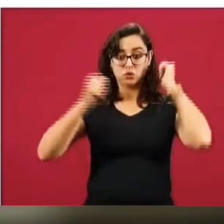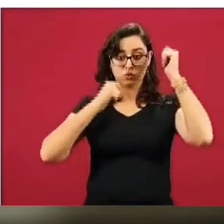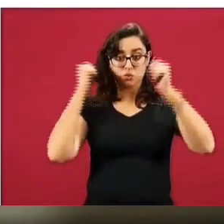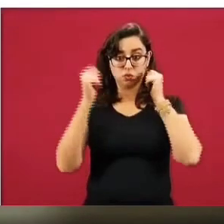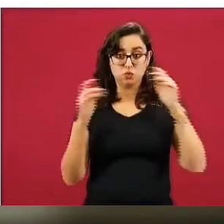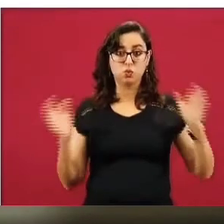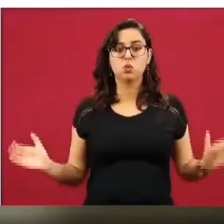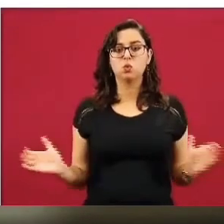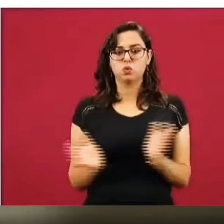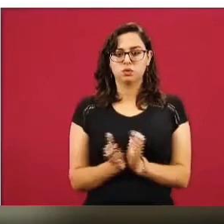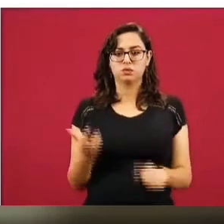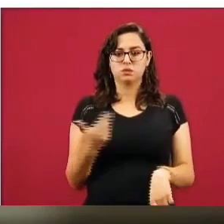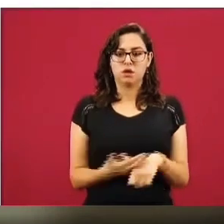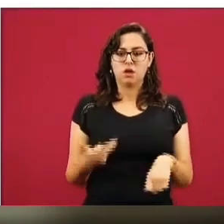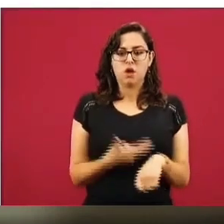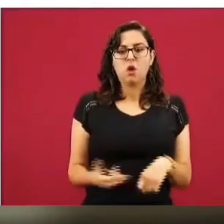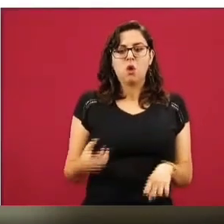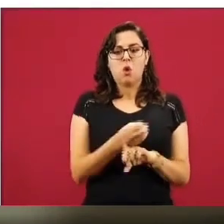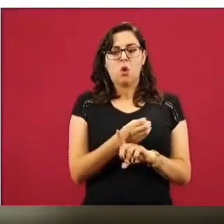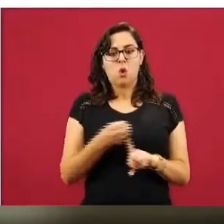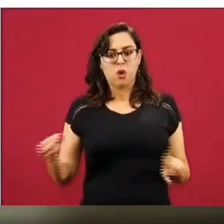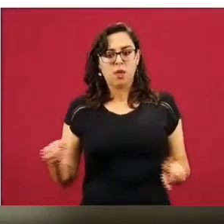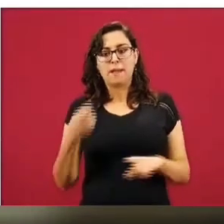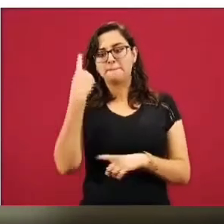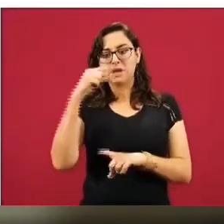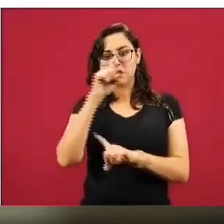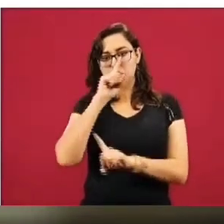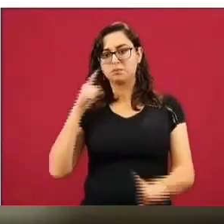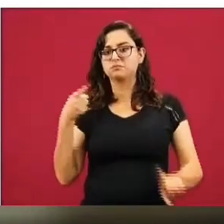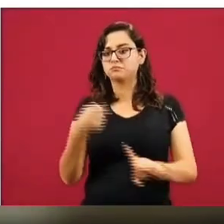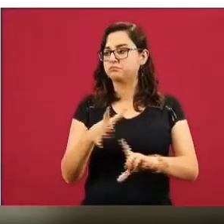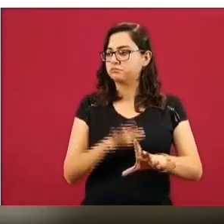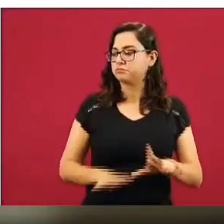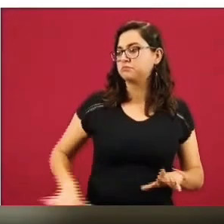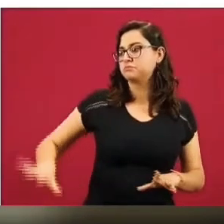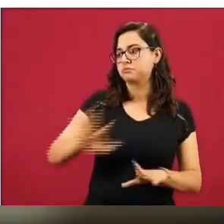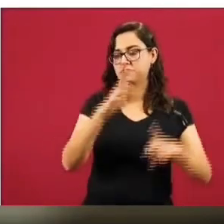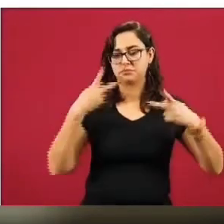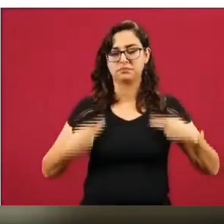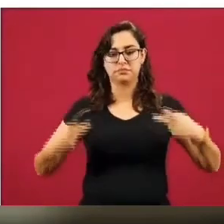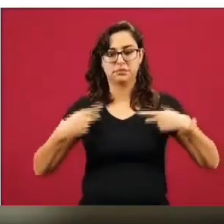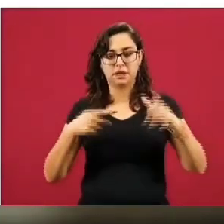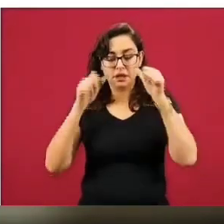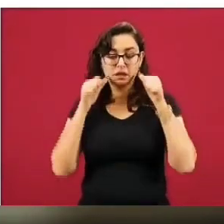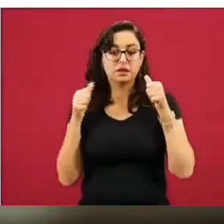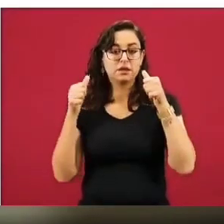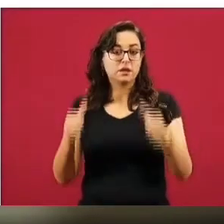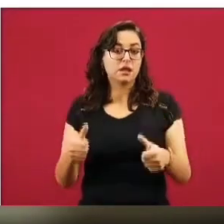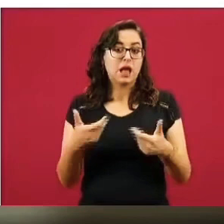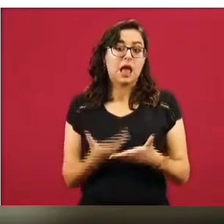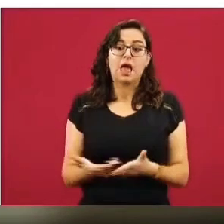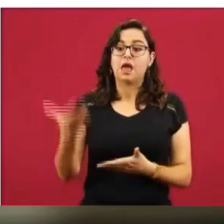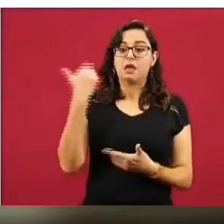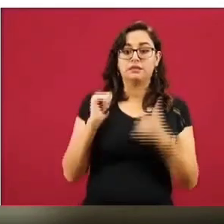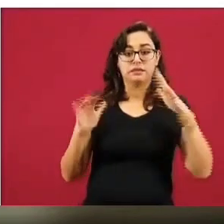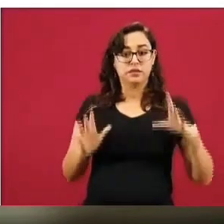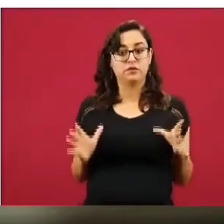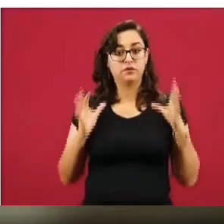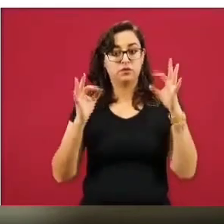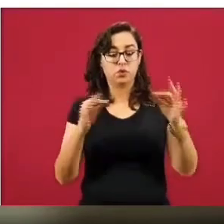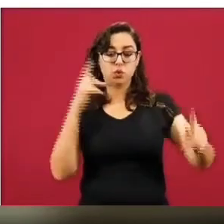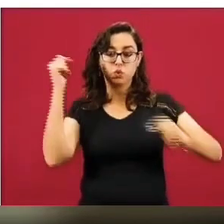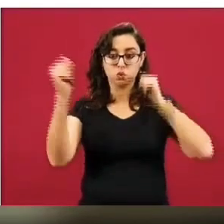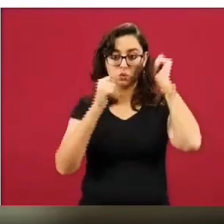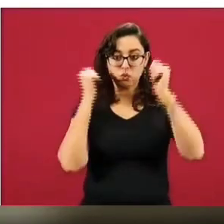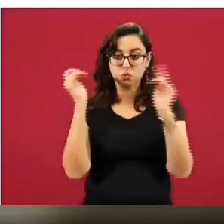reorganizarlo para que recuperara su objetivo social o su objeto social. Turista era una institución que se había perdido y